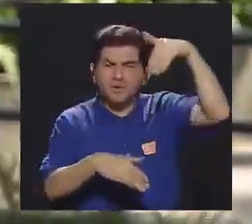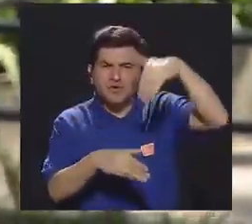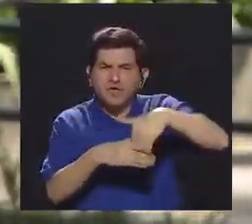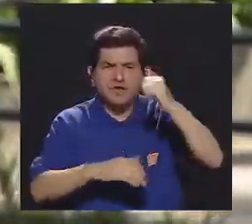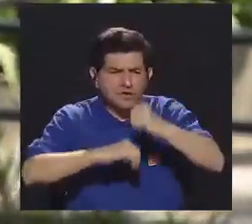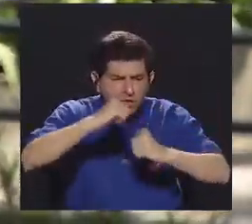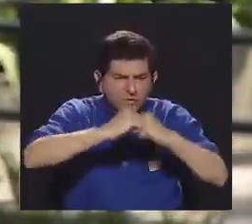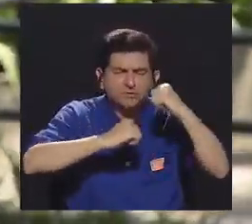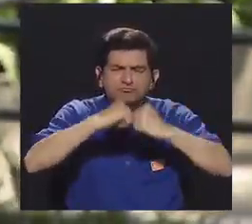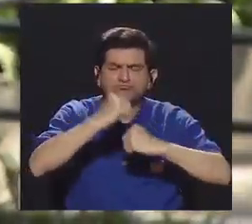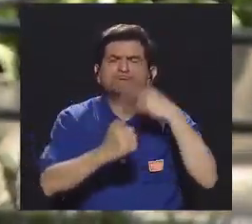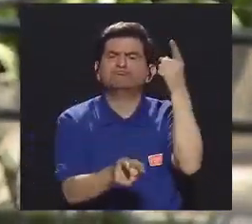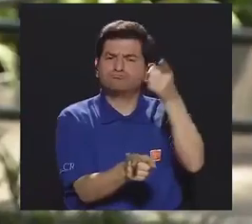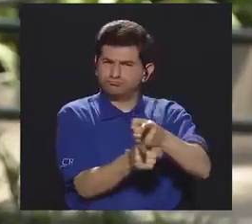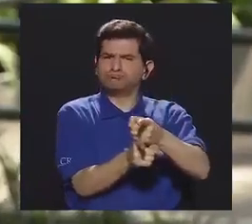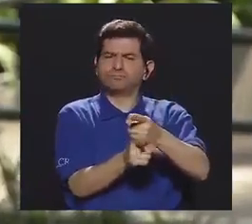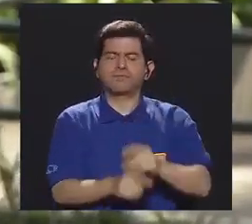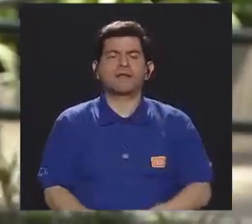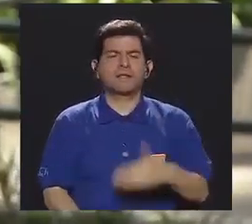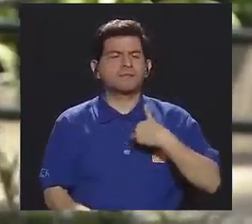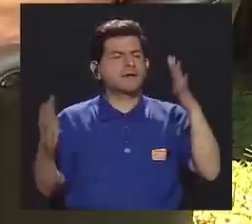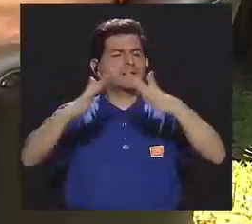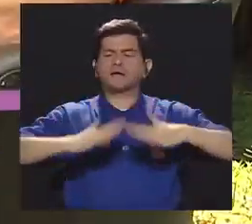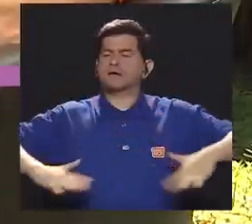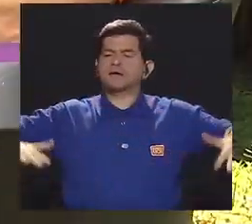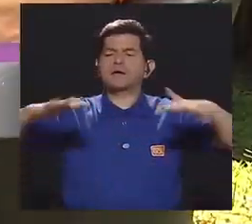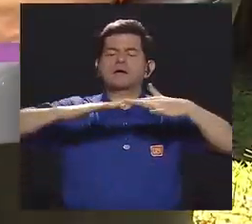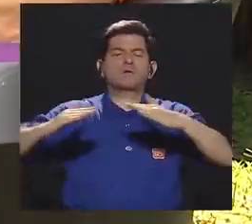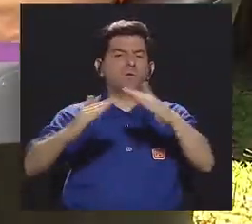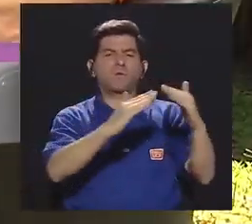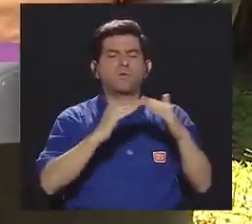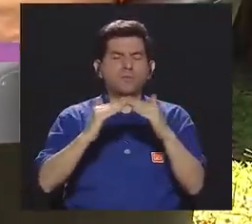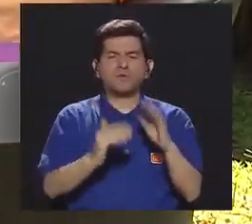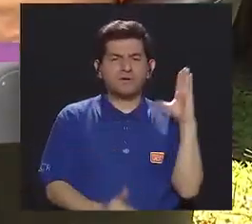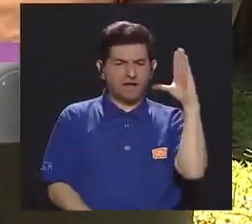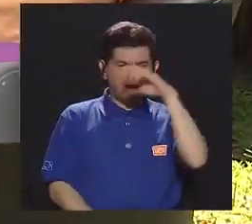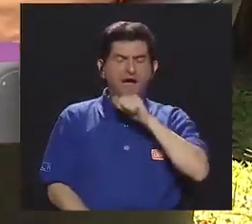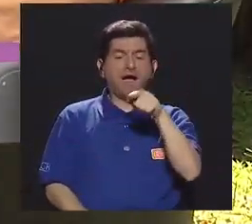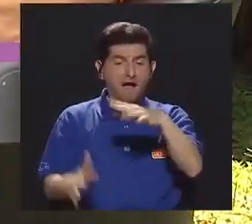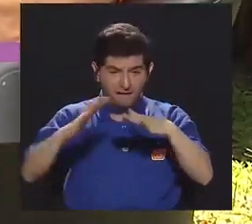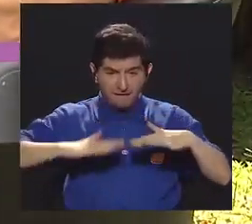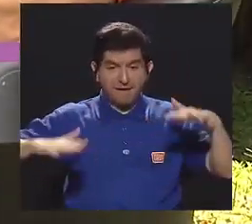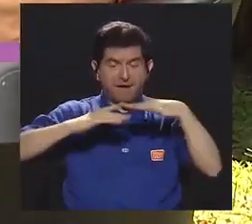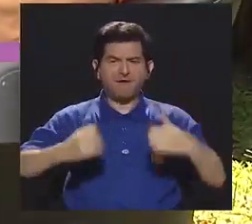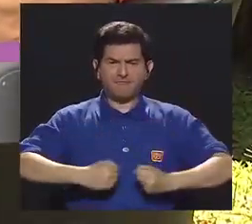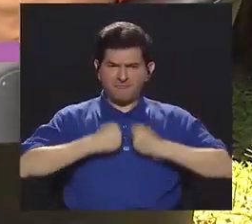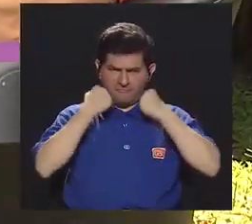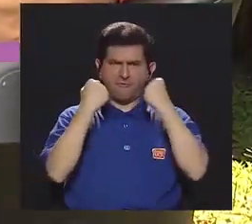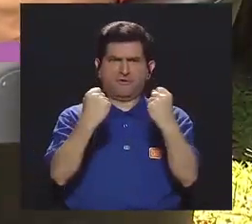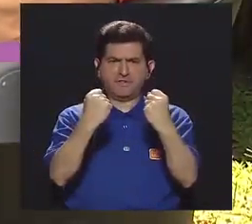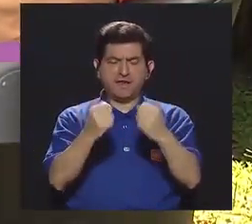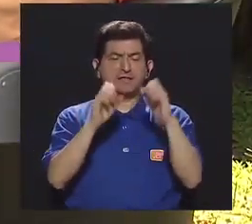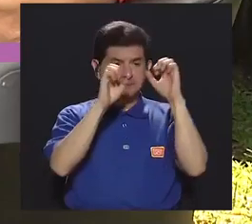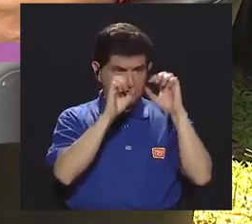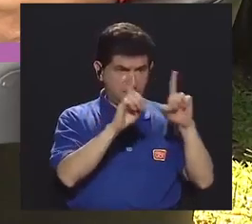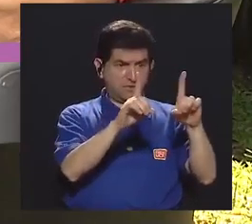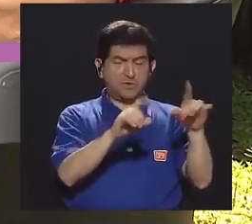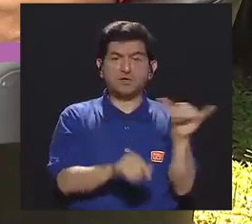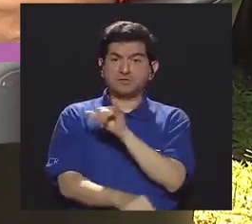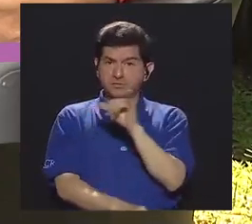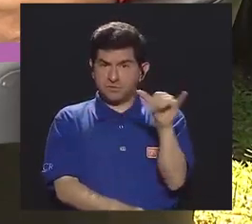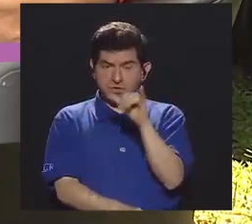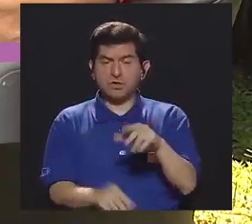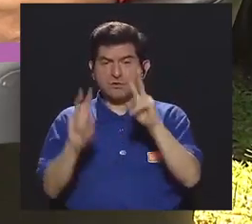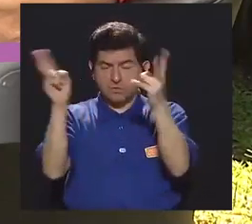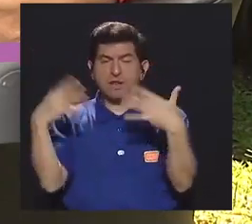intervención un poquito más estructurada, ¿verdad? O sea, donde haya un espacio donde la comunidad reconozca que es un espacio para fortalecer no solamente